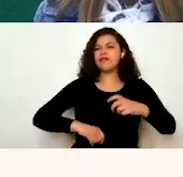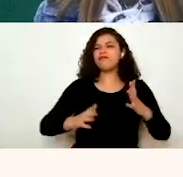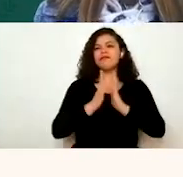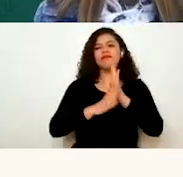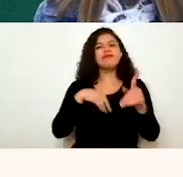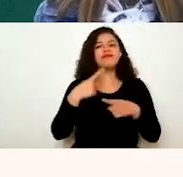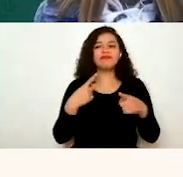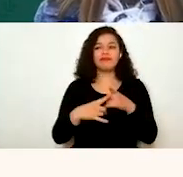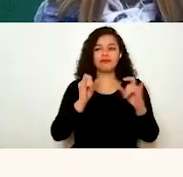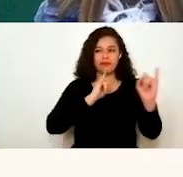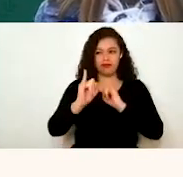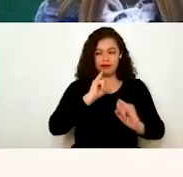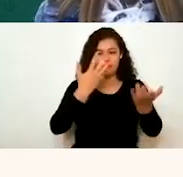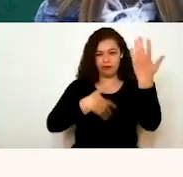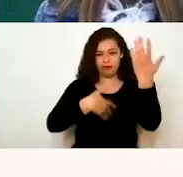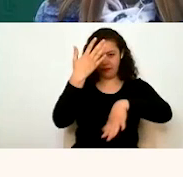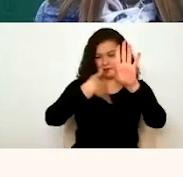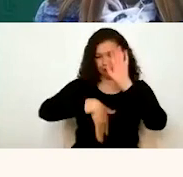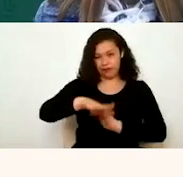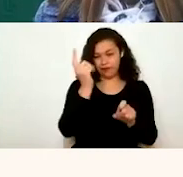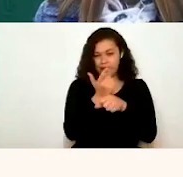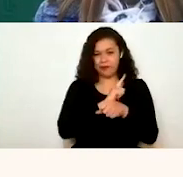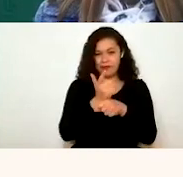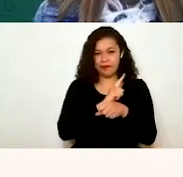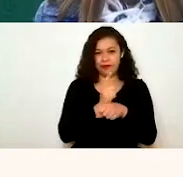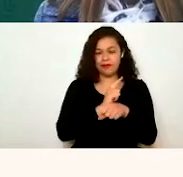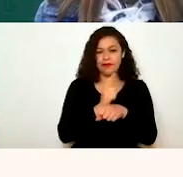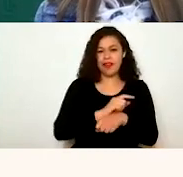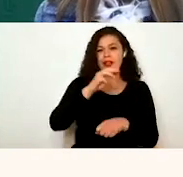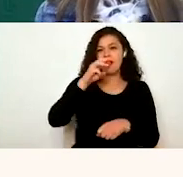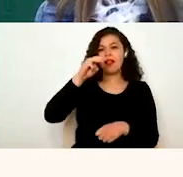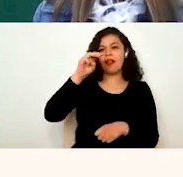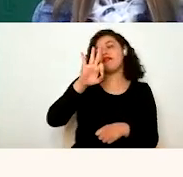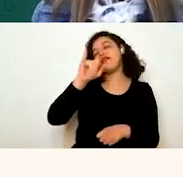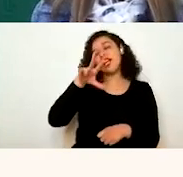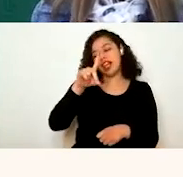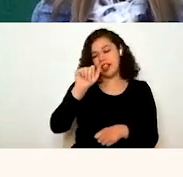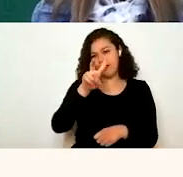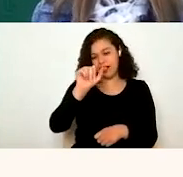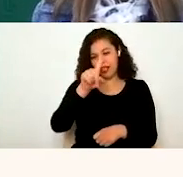en nuestra intérprete de Leónia de Señas Mexicanas, la licenciada María Fernanda Velás Florencia.